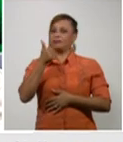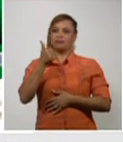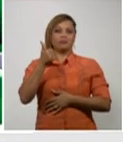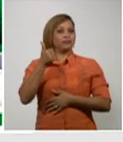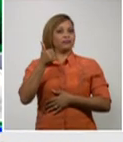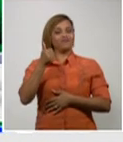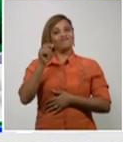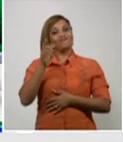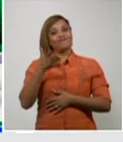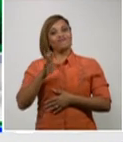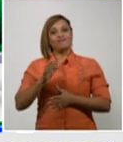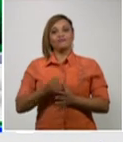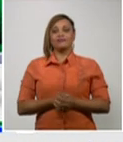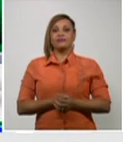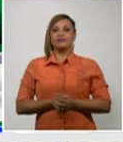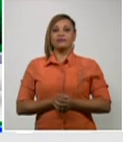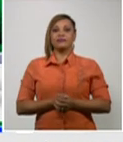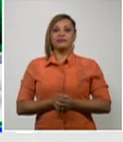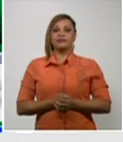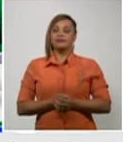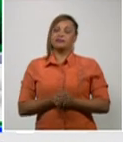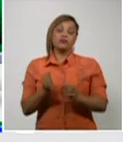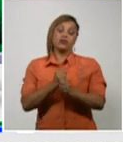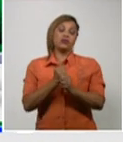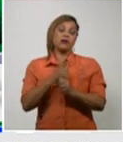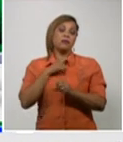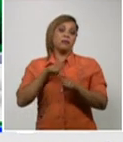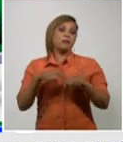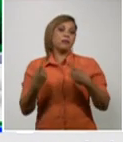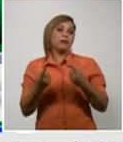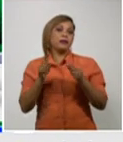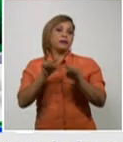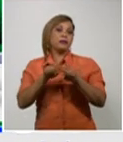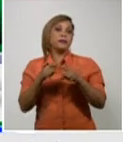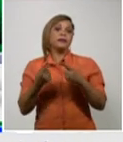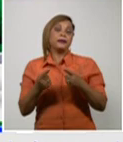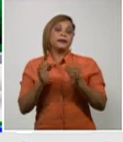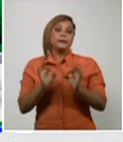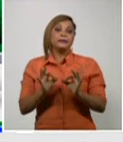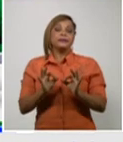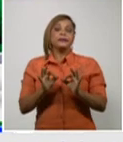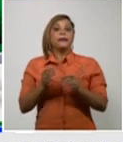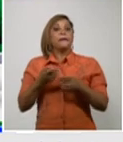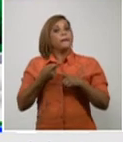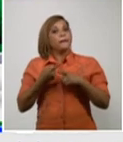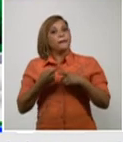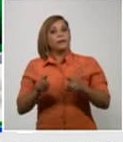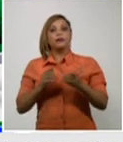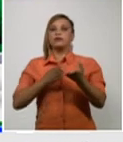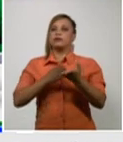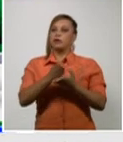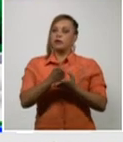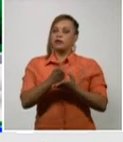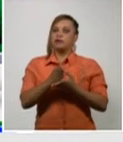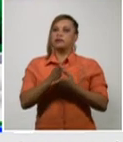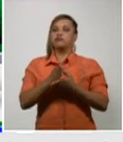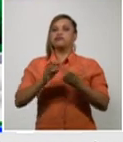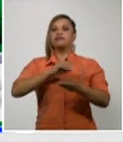no son para los cuales trabajamos y bueno, seguimos adoptando nuevas medidas